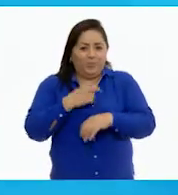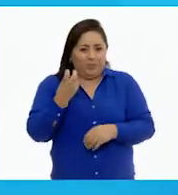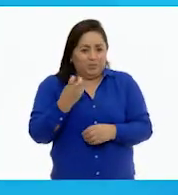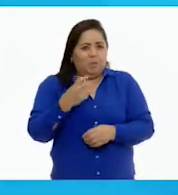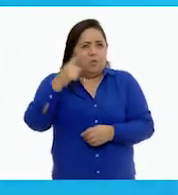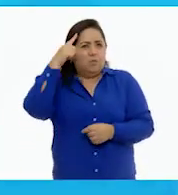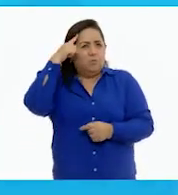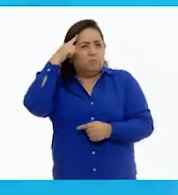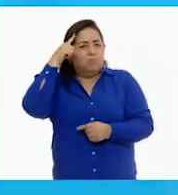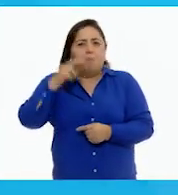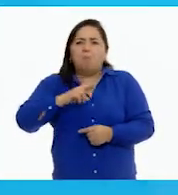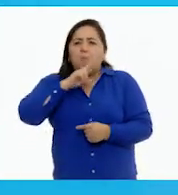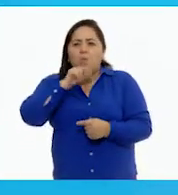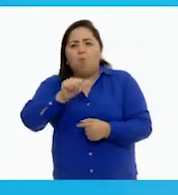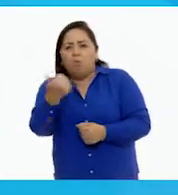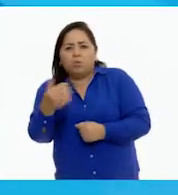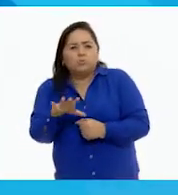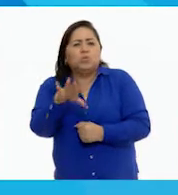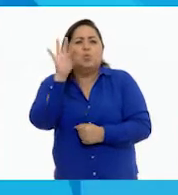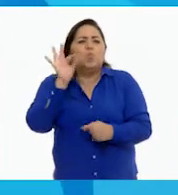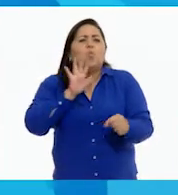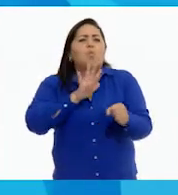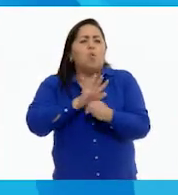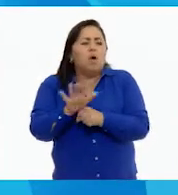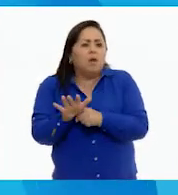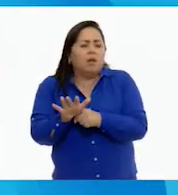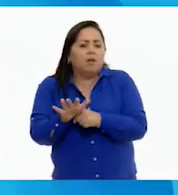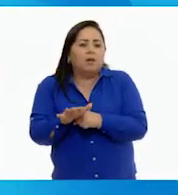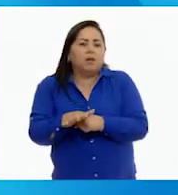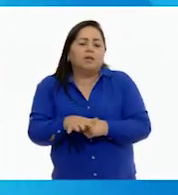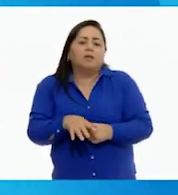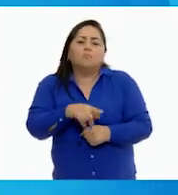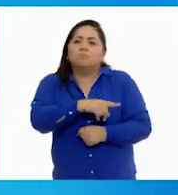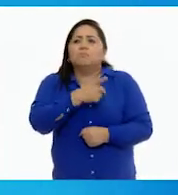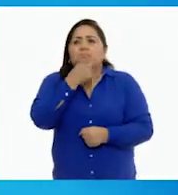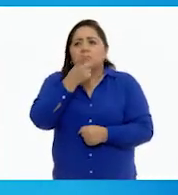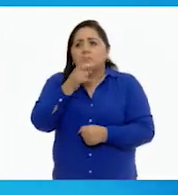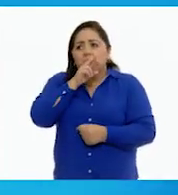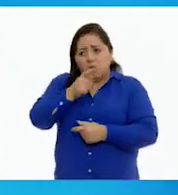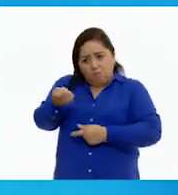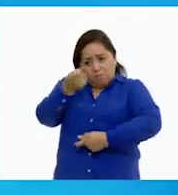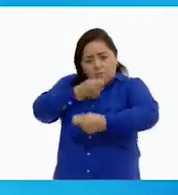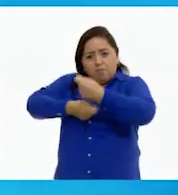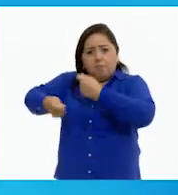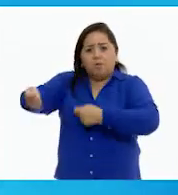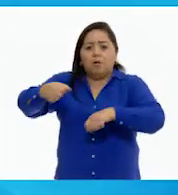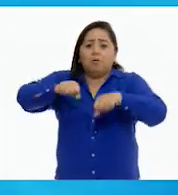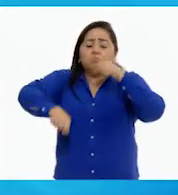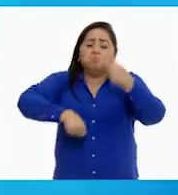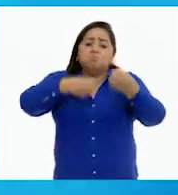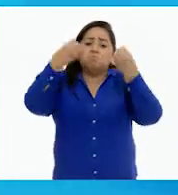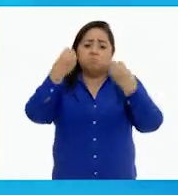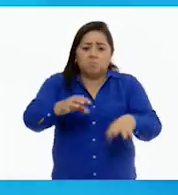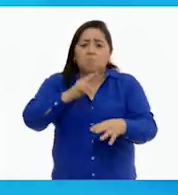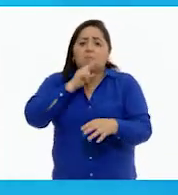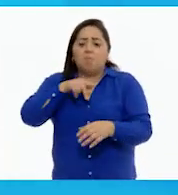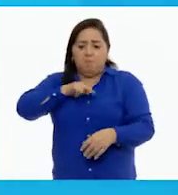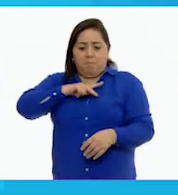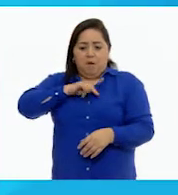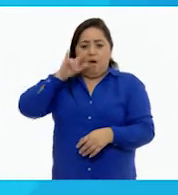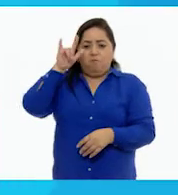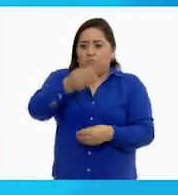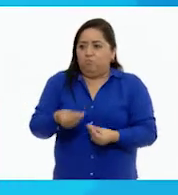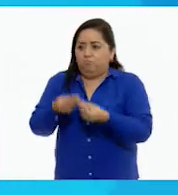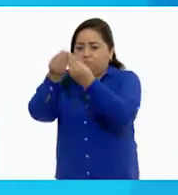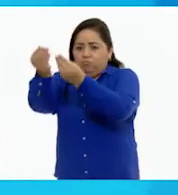única opción que le quedaba era el ofrecerle a cambio el avión de control remoto a su amigo.